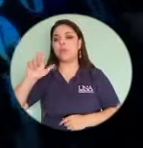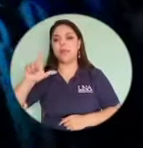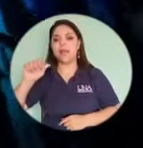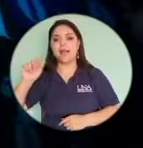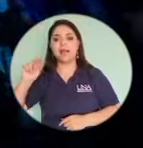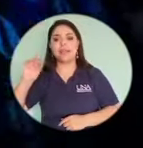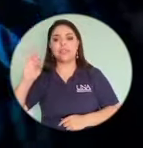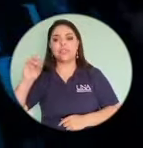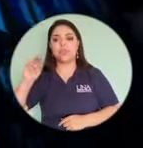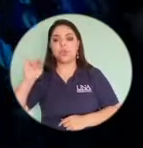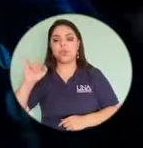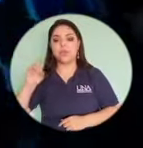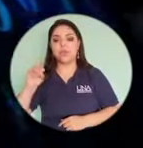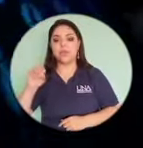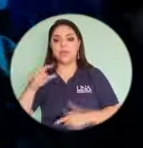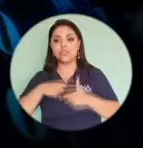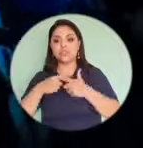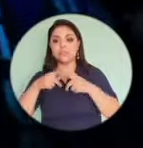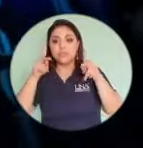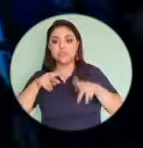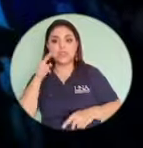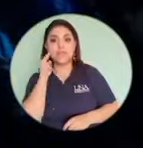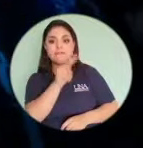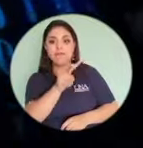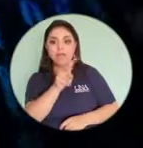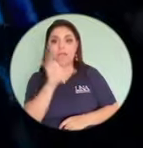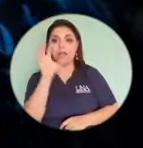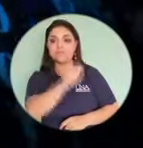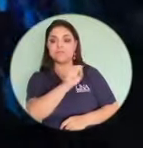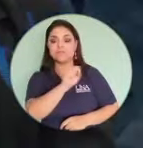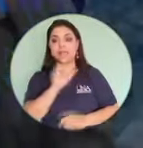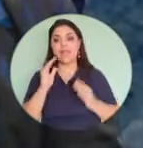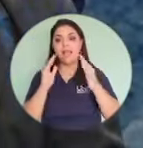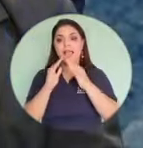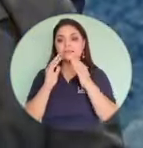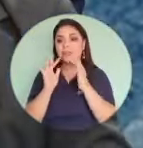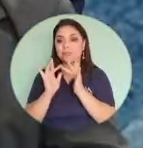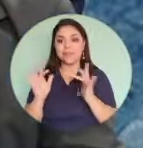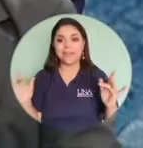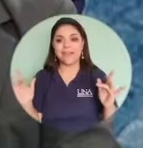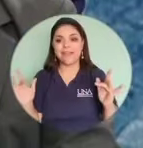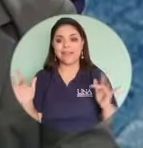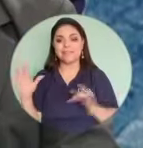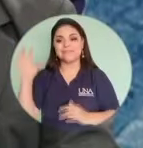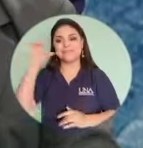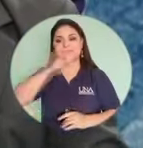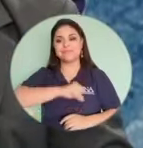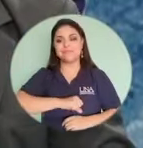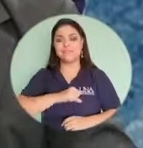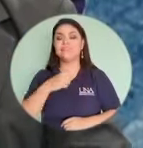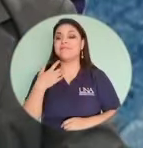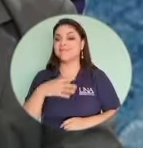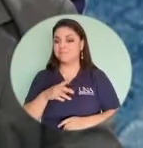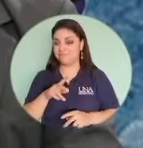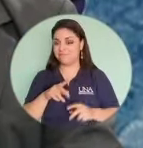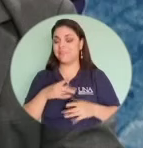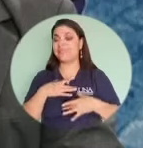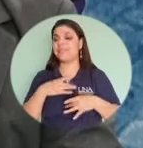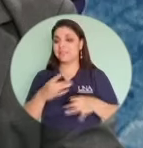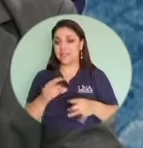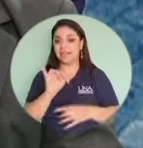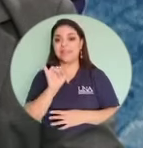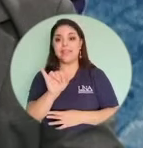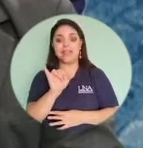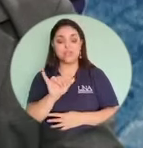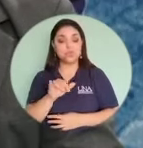ese momento. No solamente con la parte de las claves, pero qué interesante eso y